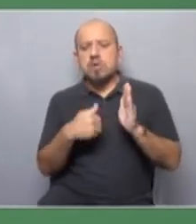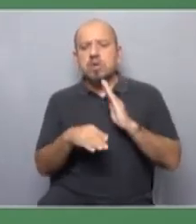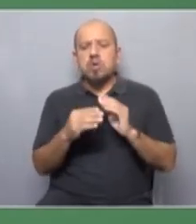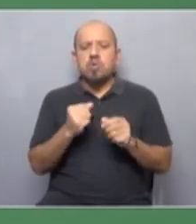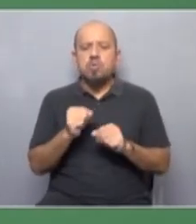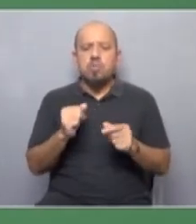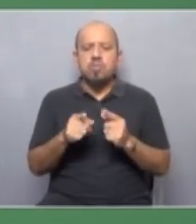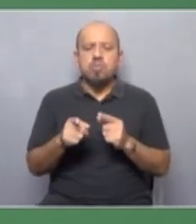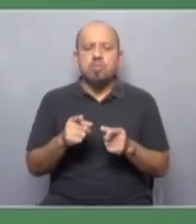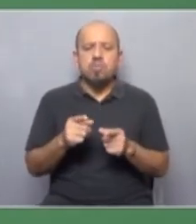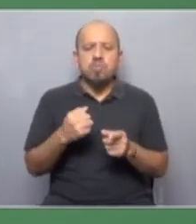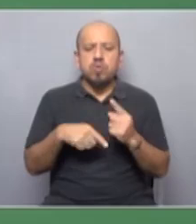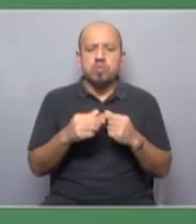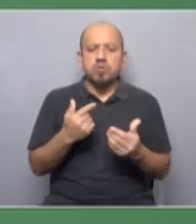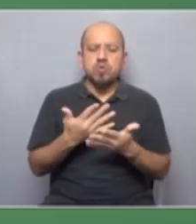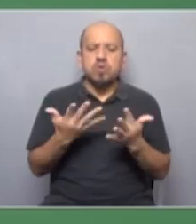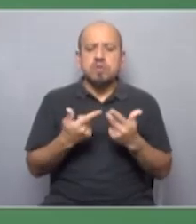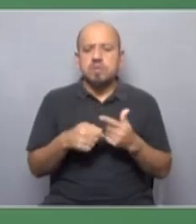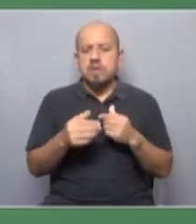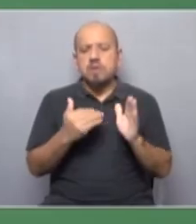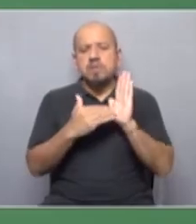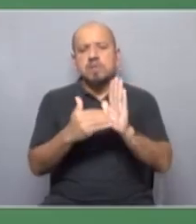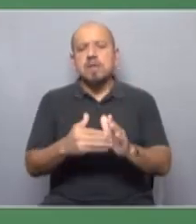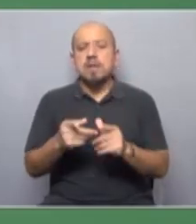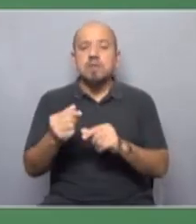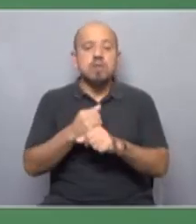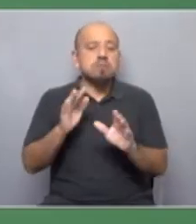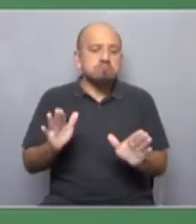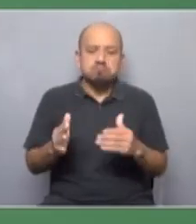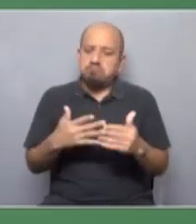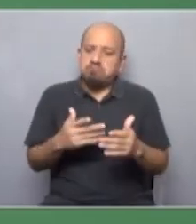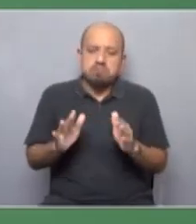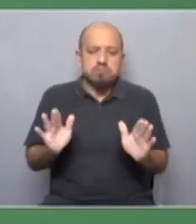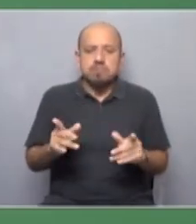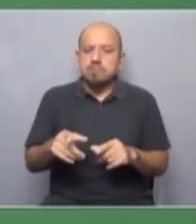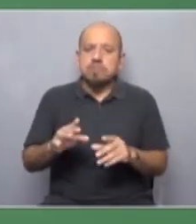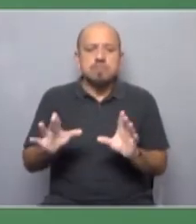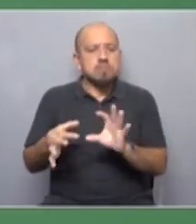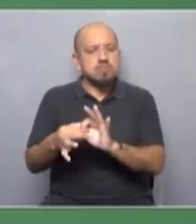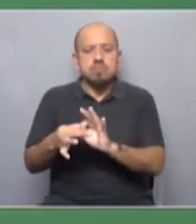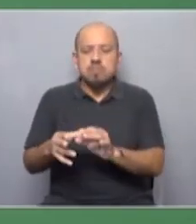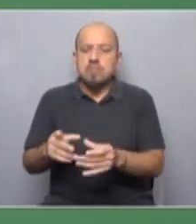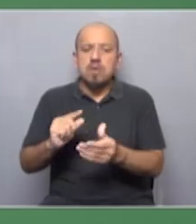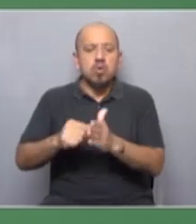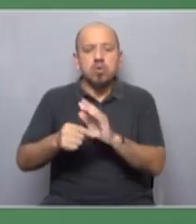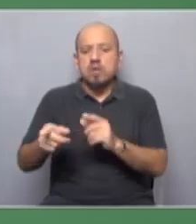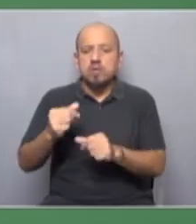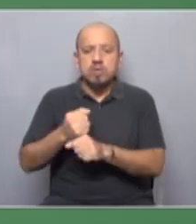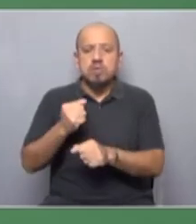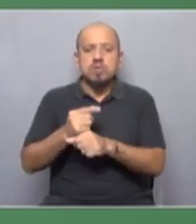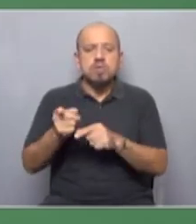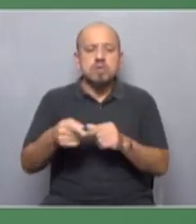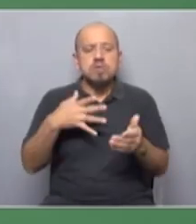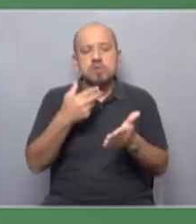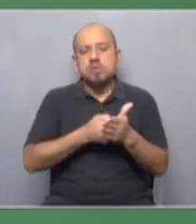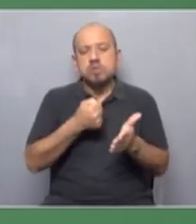organizar para representar a esos trabajadores y trabajadoras independientemente del vínculo contractual que tengan y ese es parte de los desafíos y de